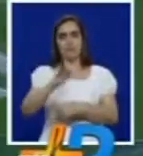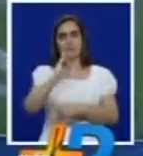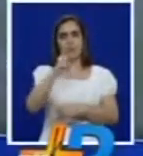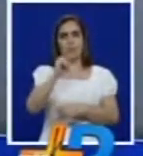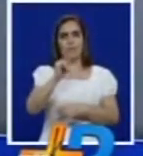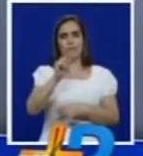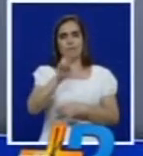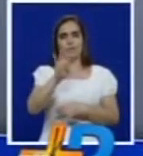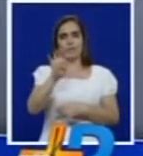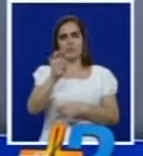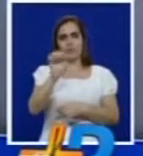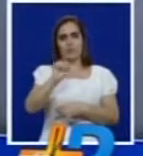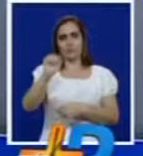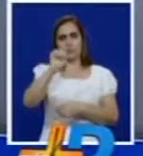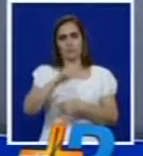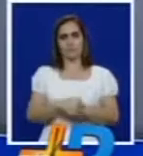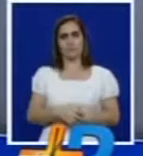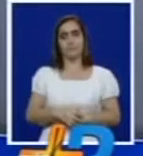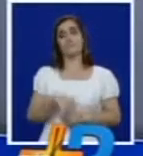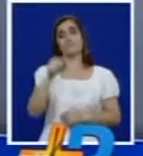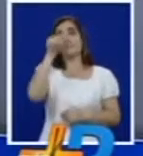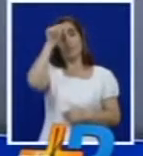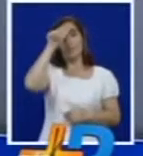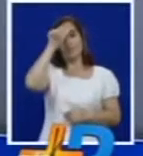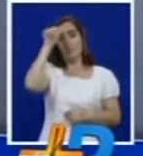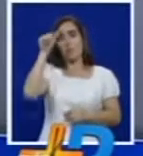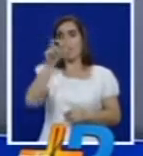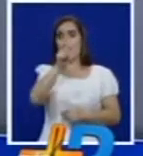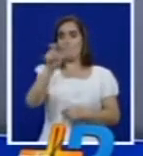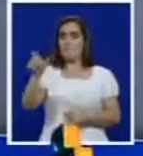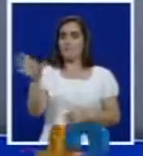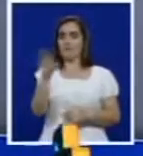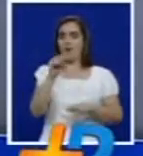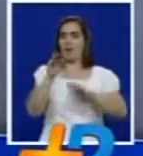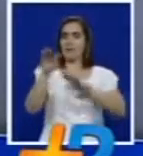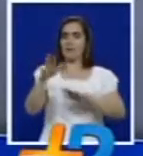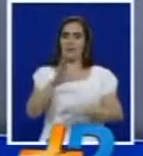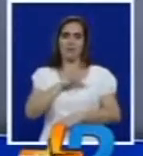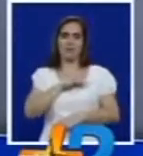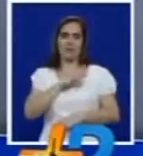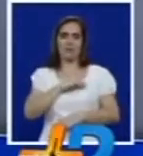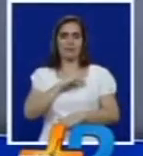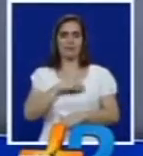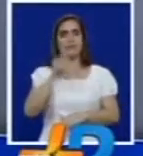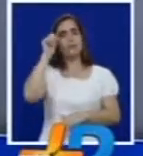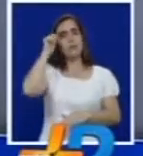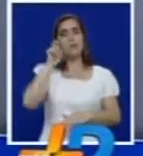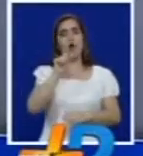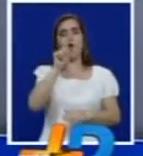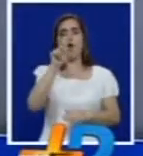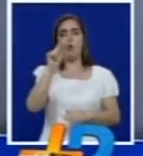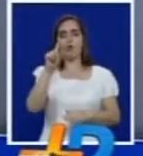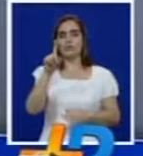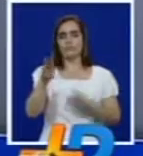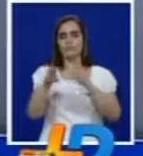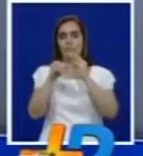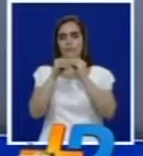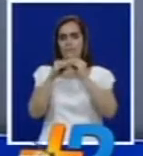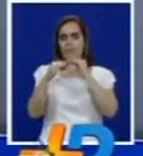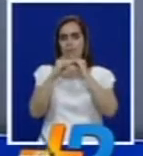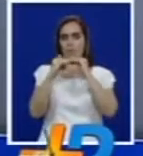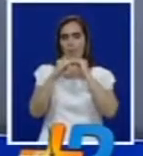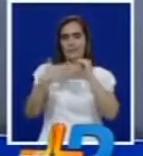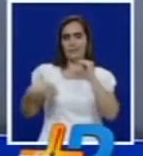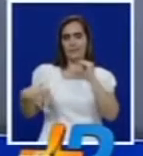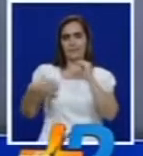agosto endulzó el domingo el Deportivo Cali a sus hinchas con este 2 por 0 reitero con 11 puntos parcialmente con Independiente Santa Fe líder del